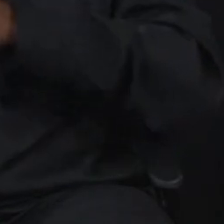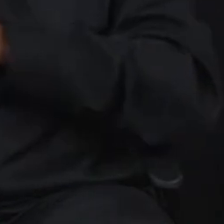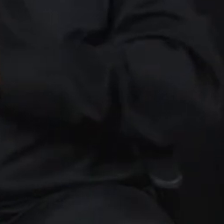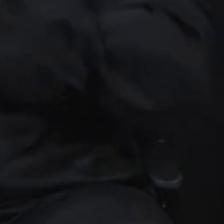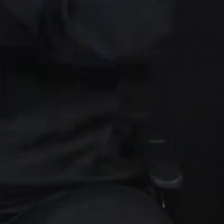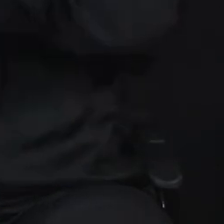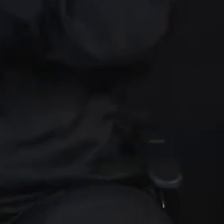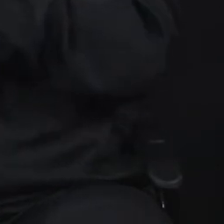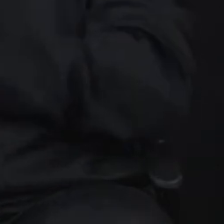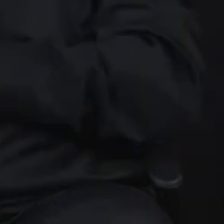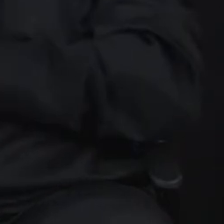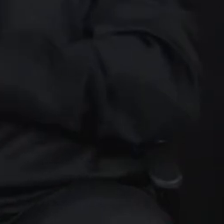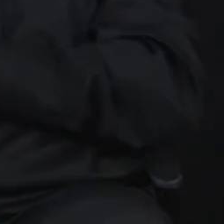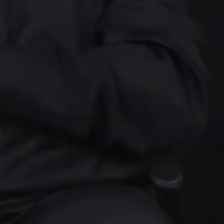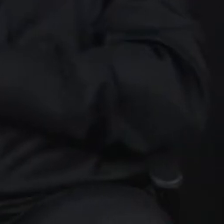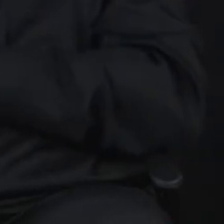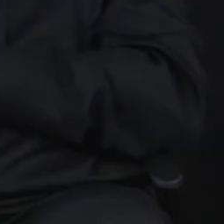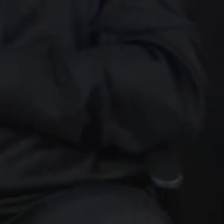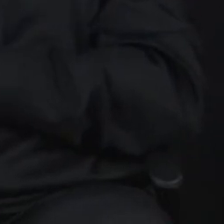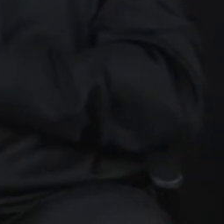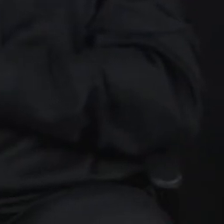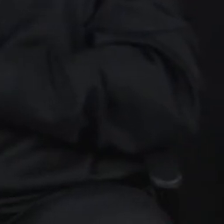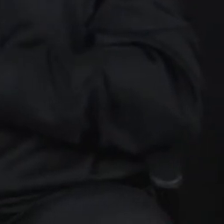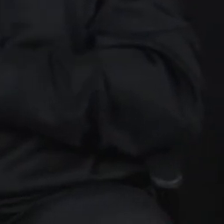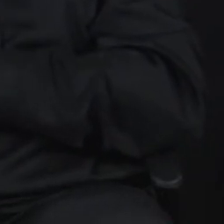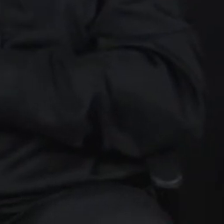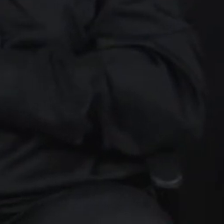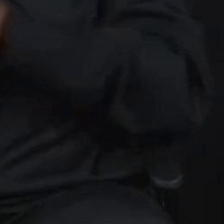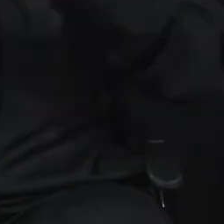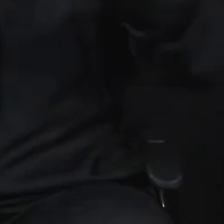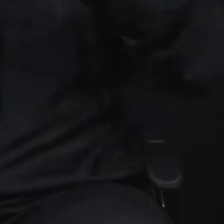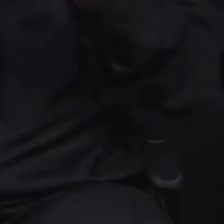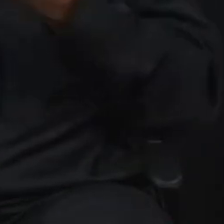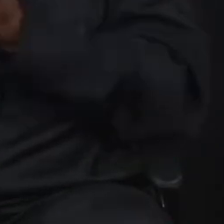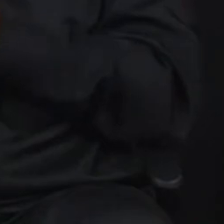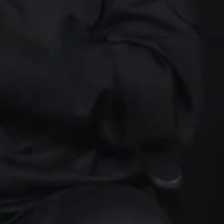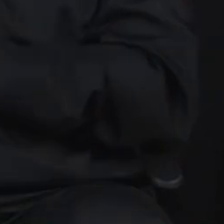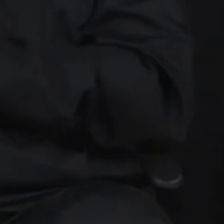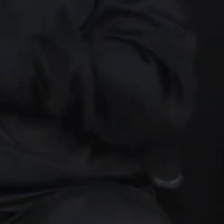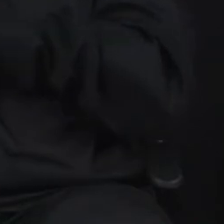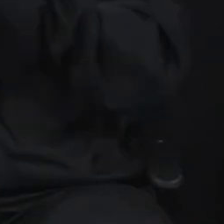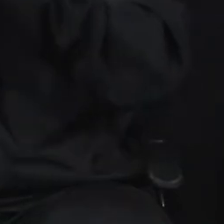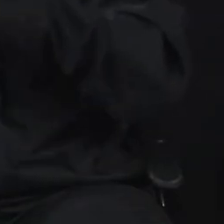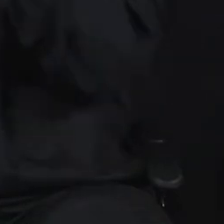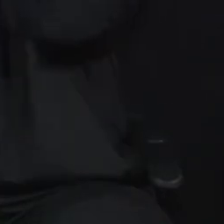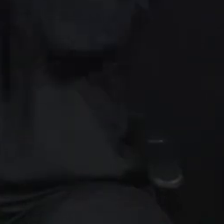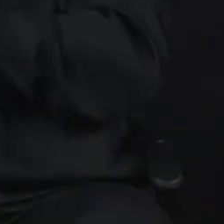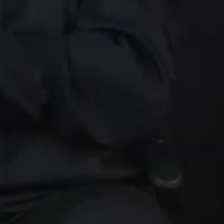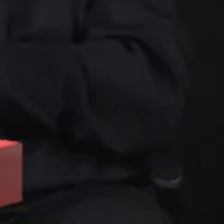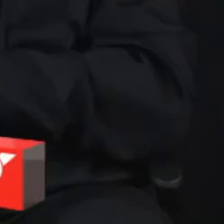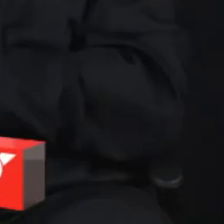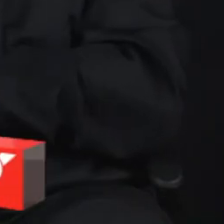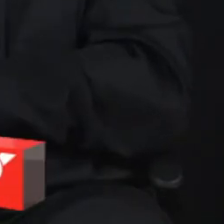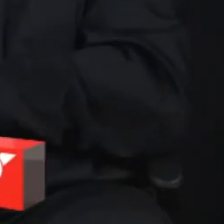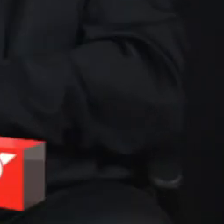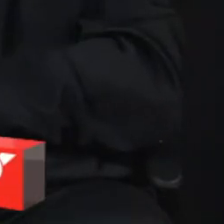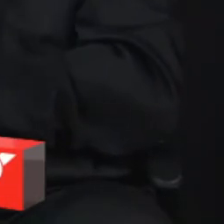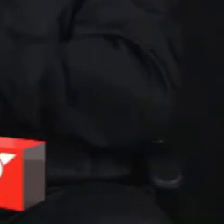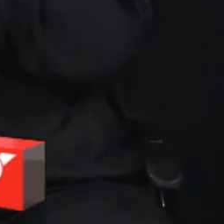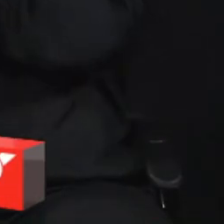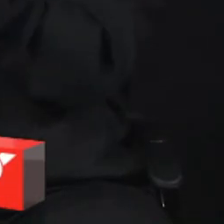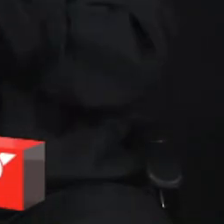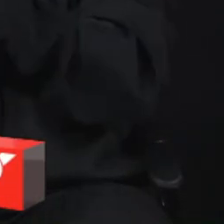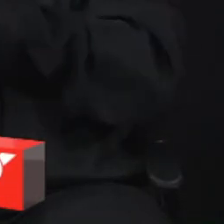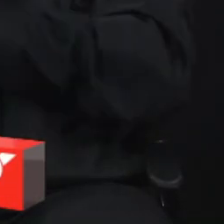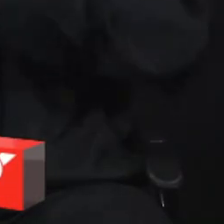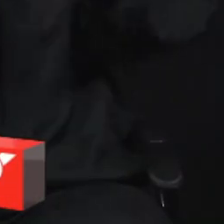hipacústica. Hace esto. La persona sorda o profunda usa la lengua de señas para comunicarse. La persona hipacústica que no sabe lengua